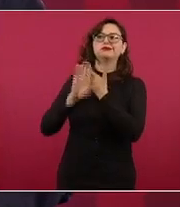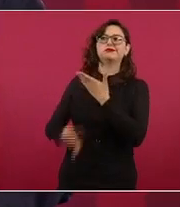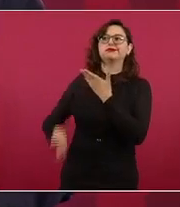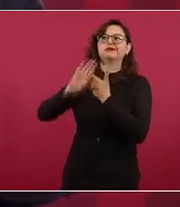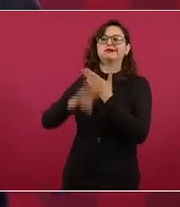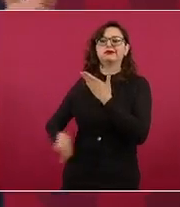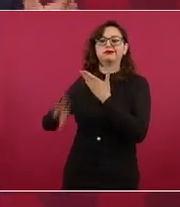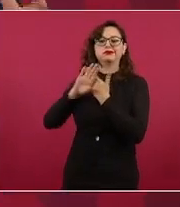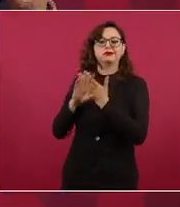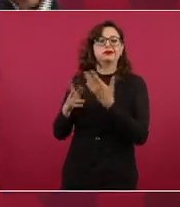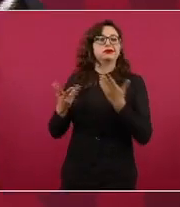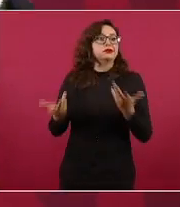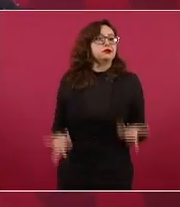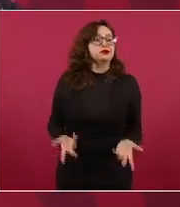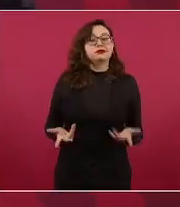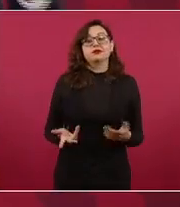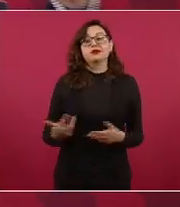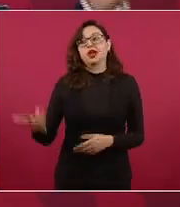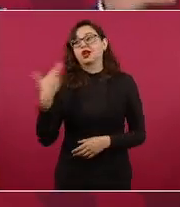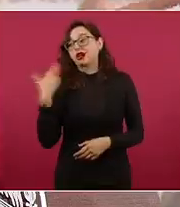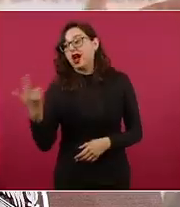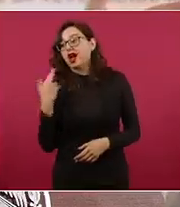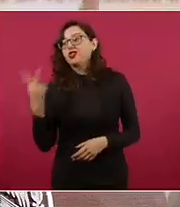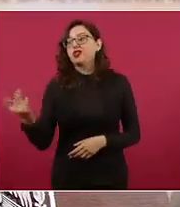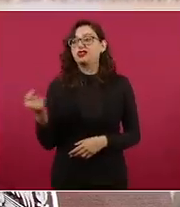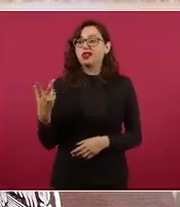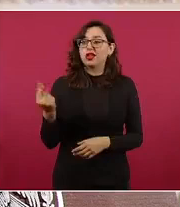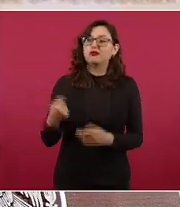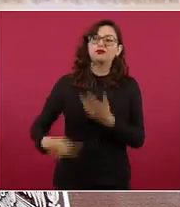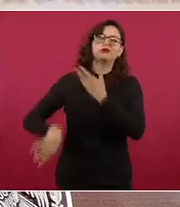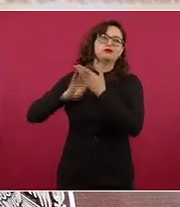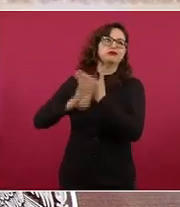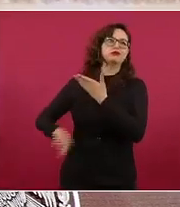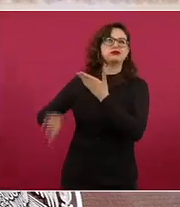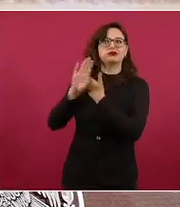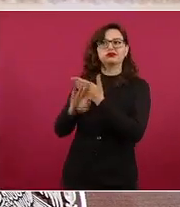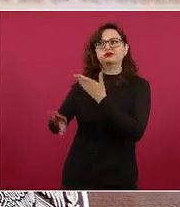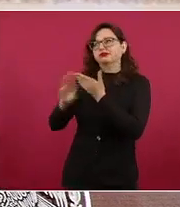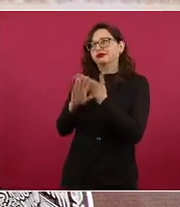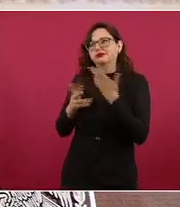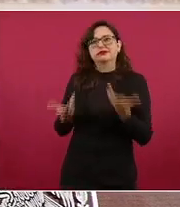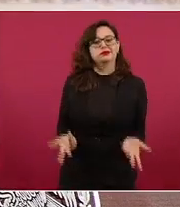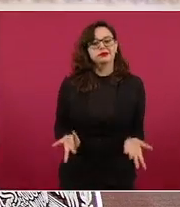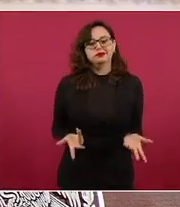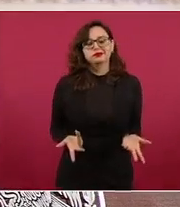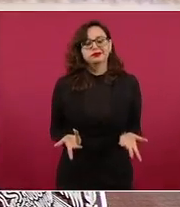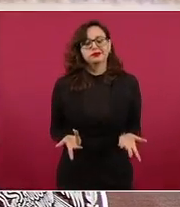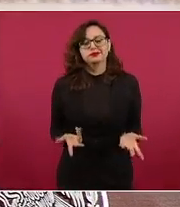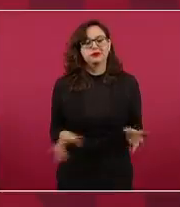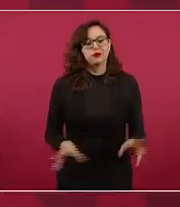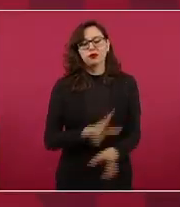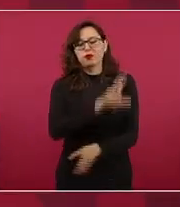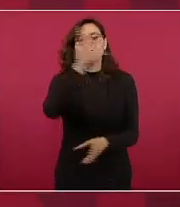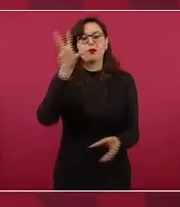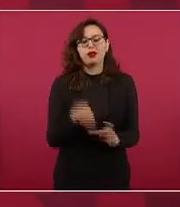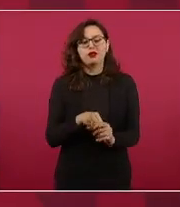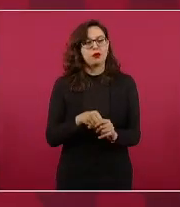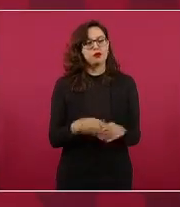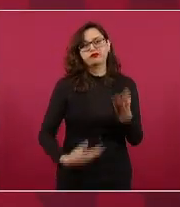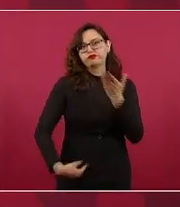o de los programas de radio y de televisión en México entonces